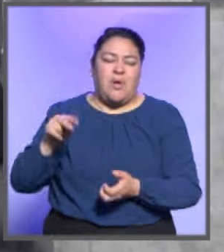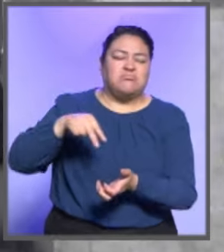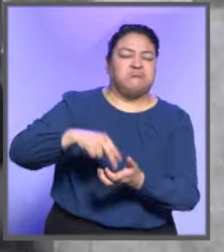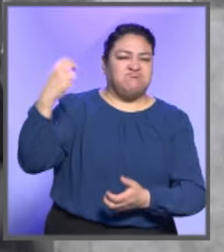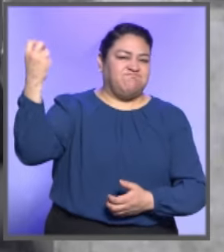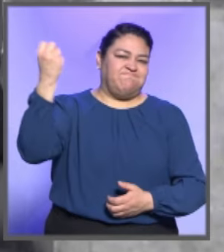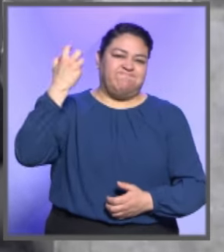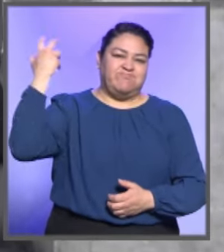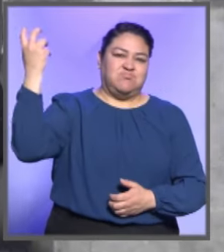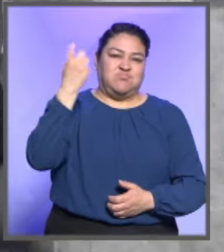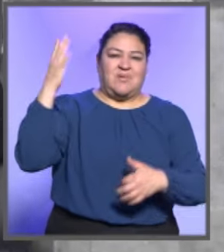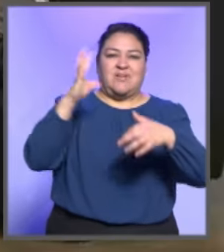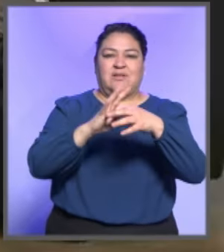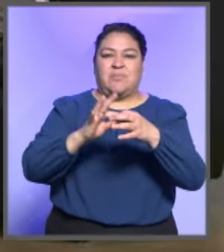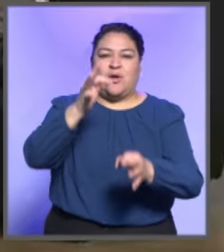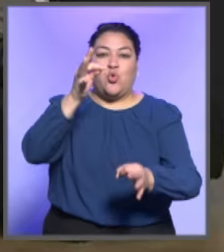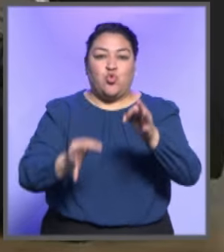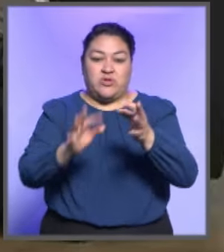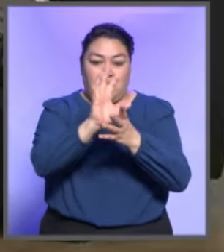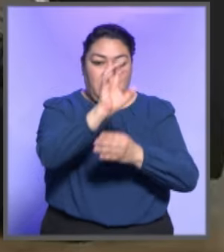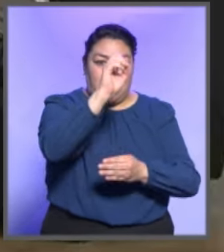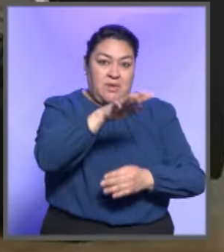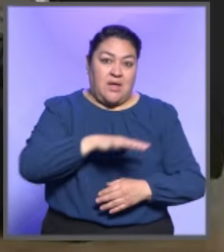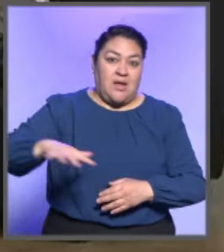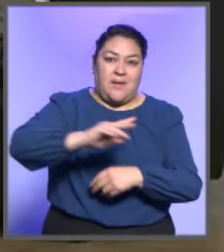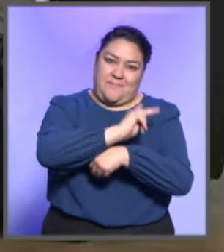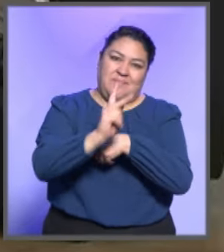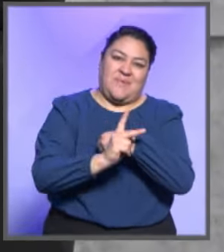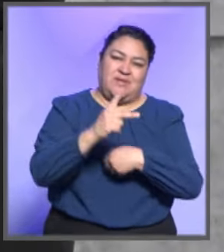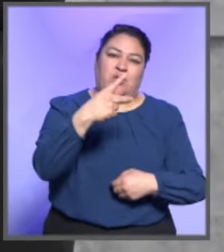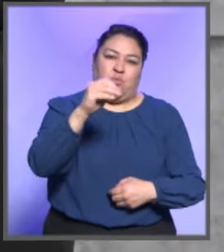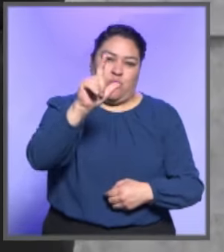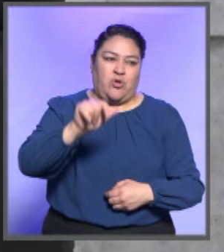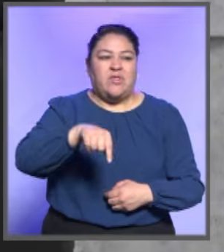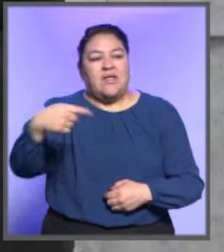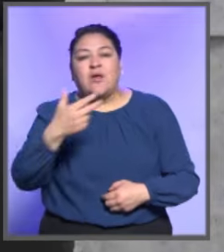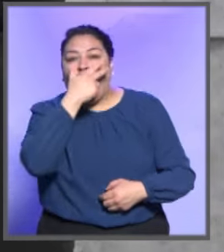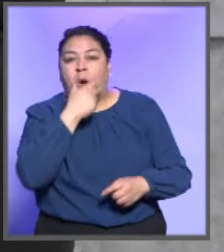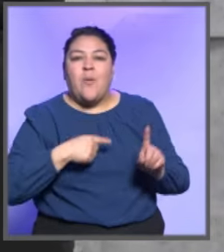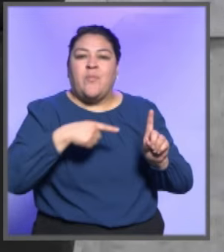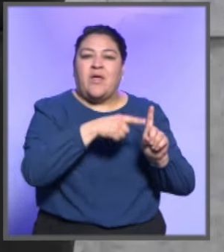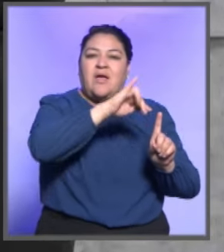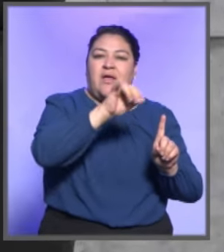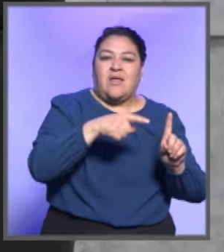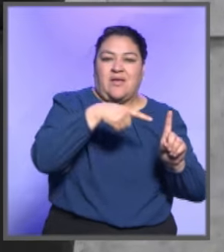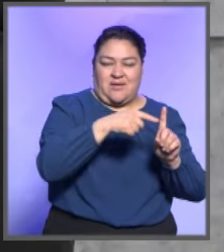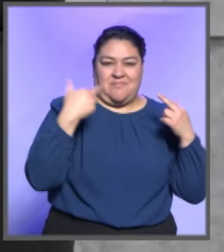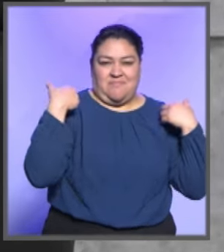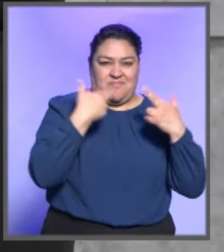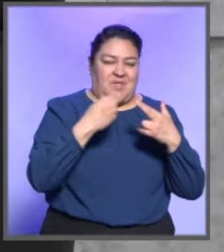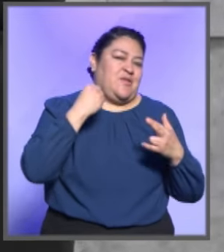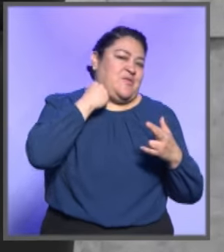Polonia, dictó la conferencia magistral La Justicia Constitucional en Polonia. Como comentarista participó Jakub Zurek,